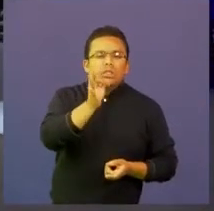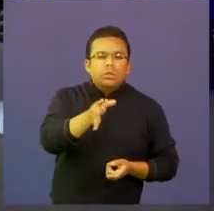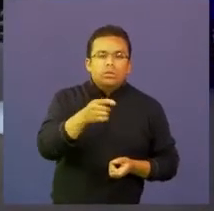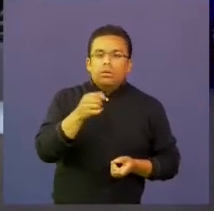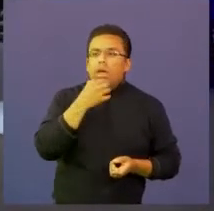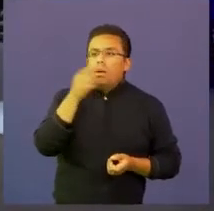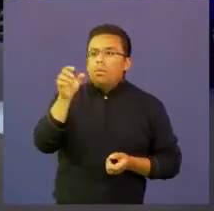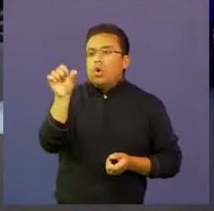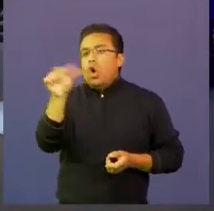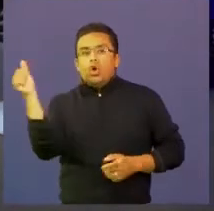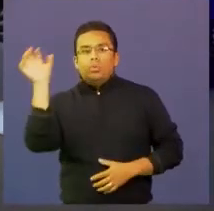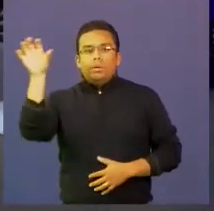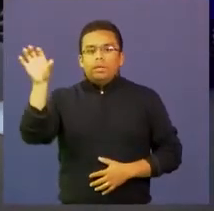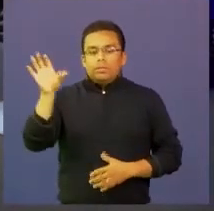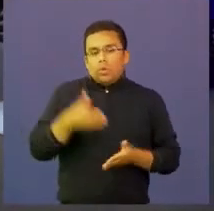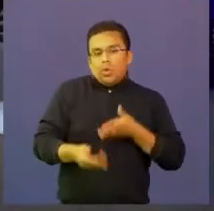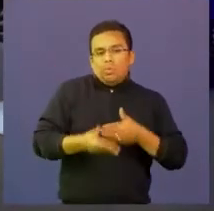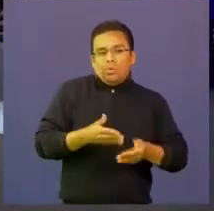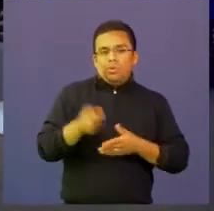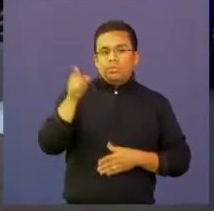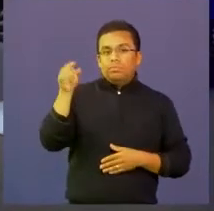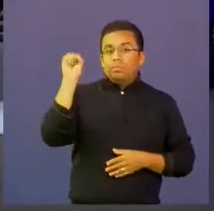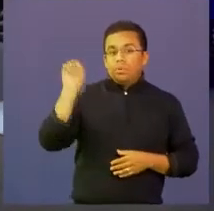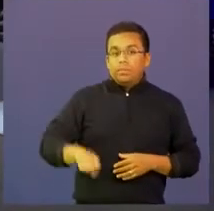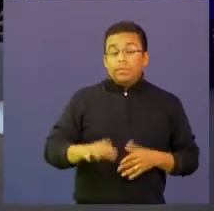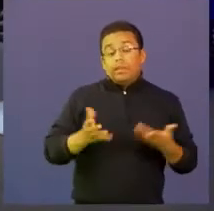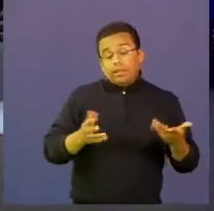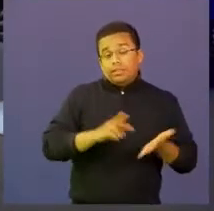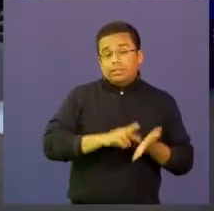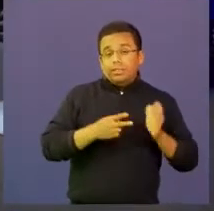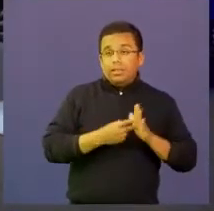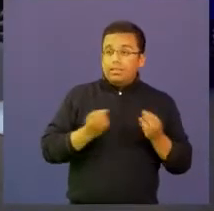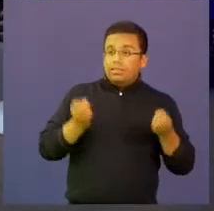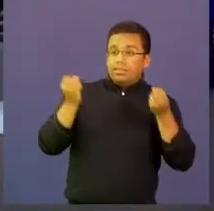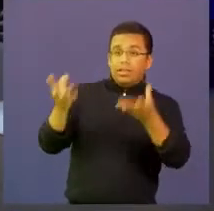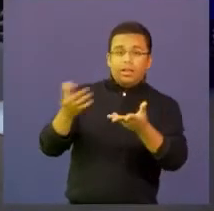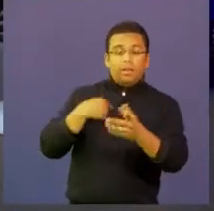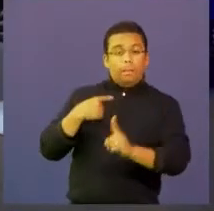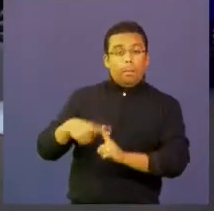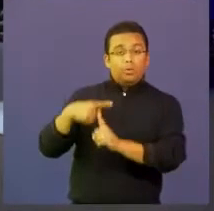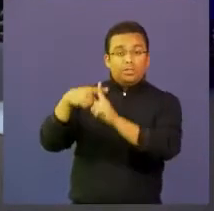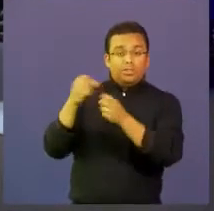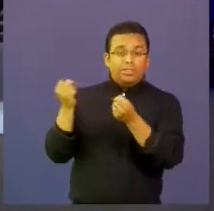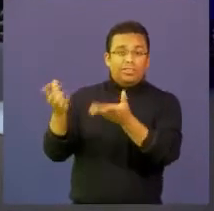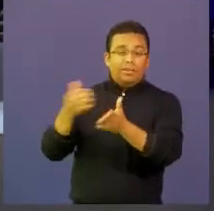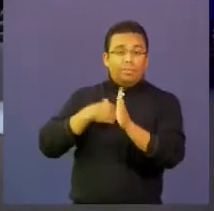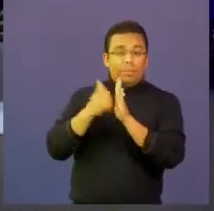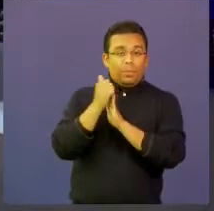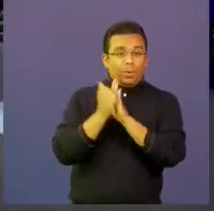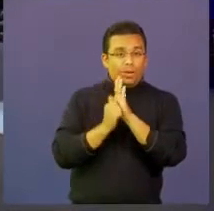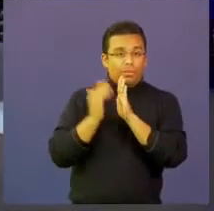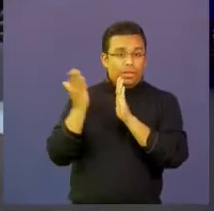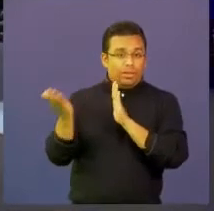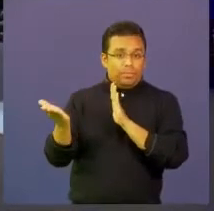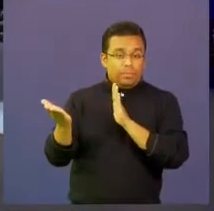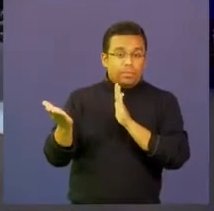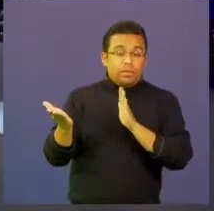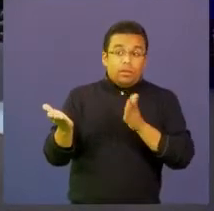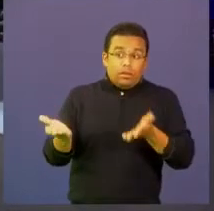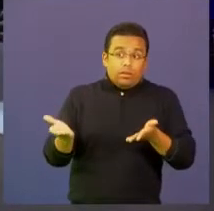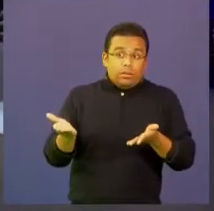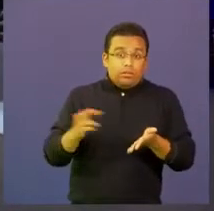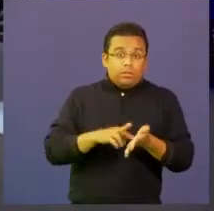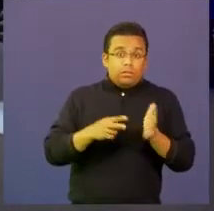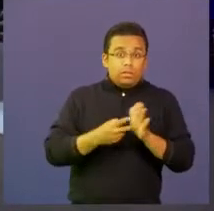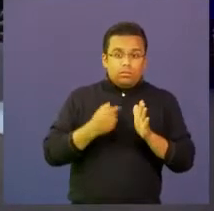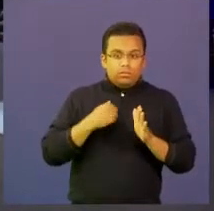país diferente así que es un favor y que estamos haciendo los niños entregándole un programa que van